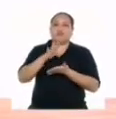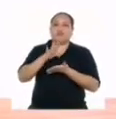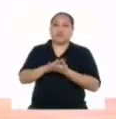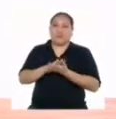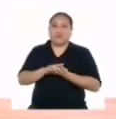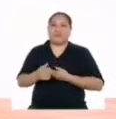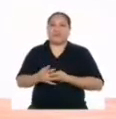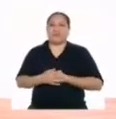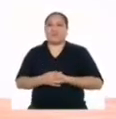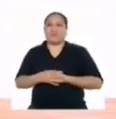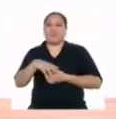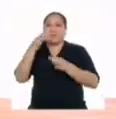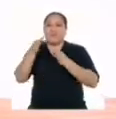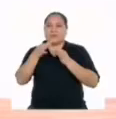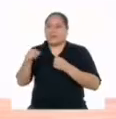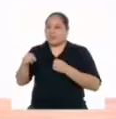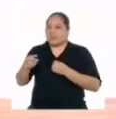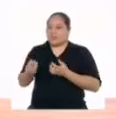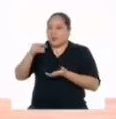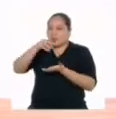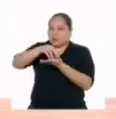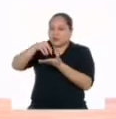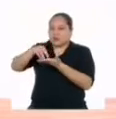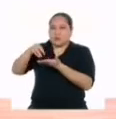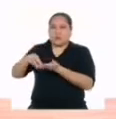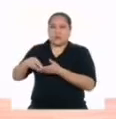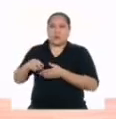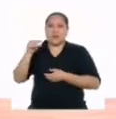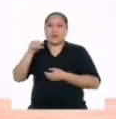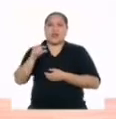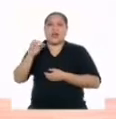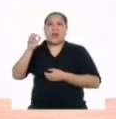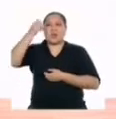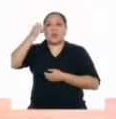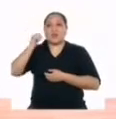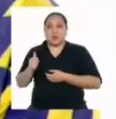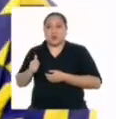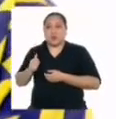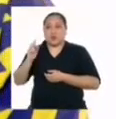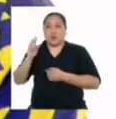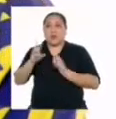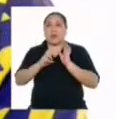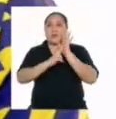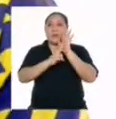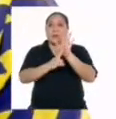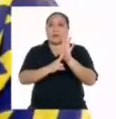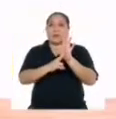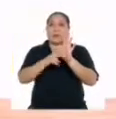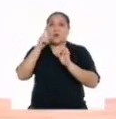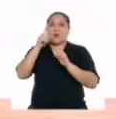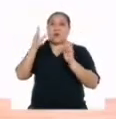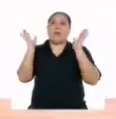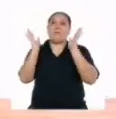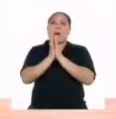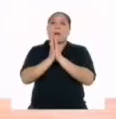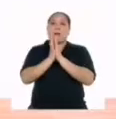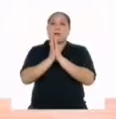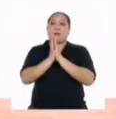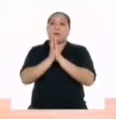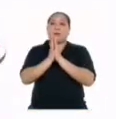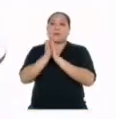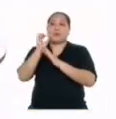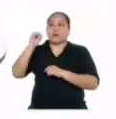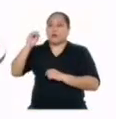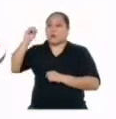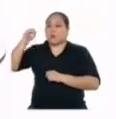Ahora voy a explicarles para qué están estas chapitas. La chapita de color azul va a representar una palma. Lo voy a